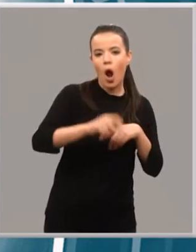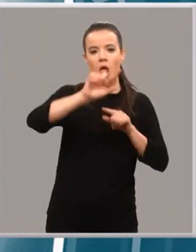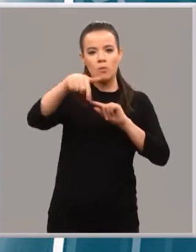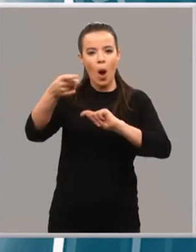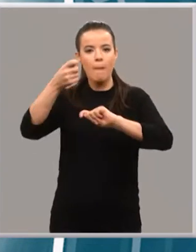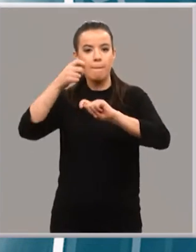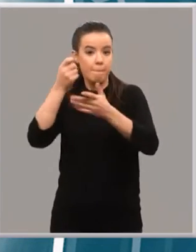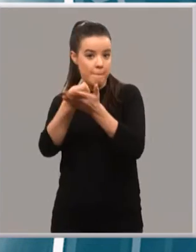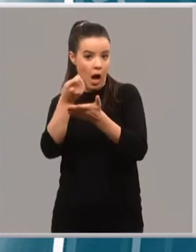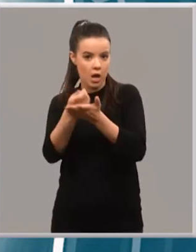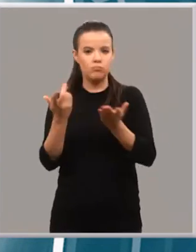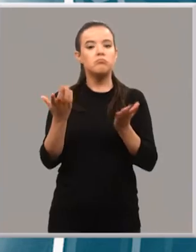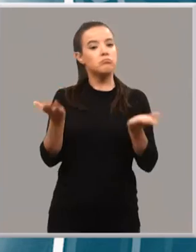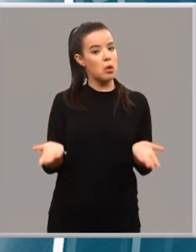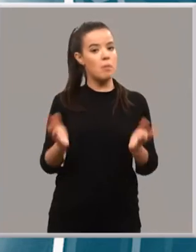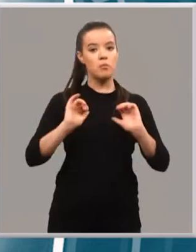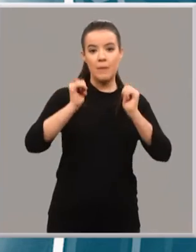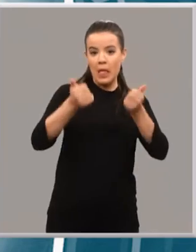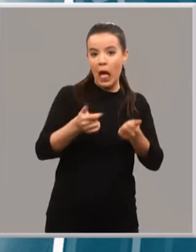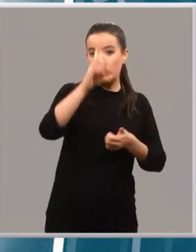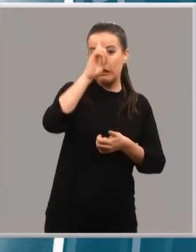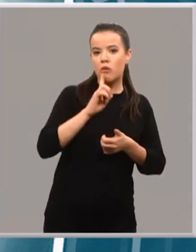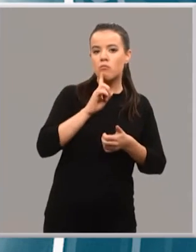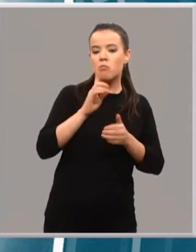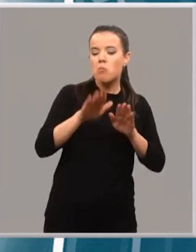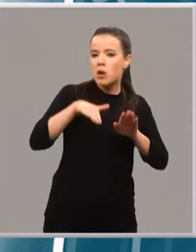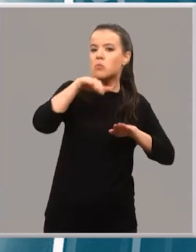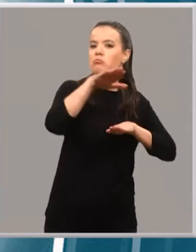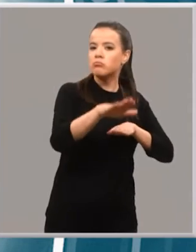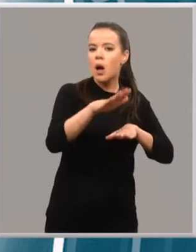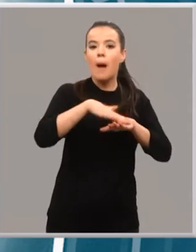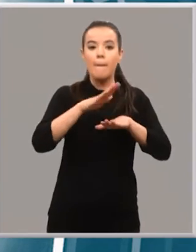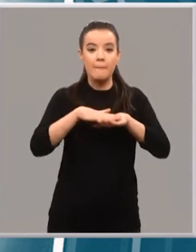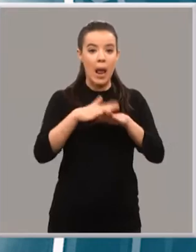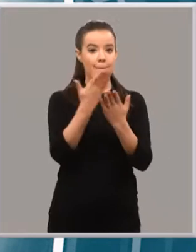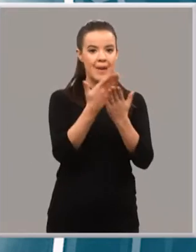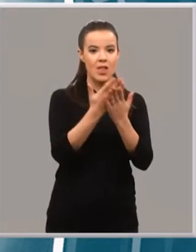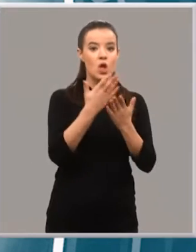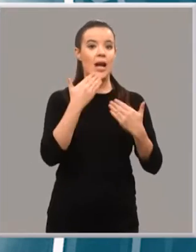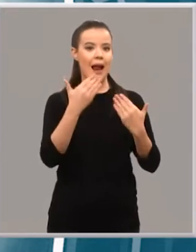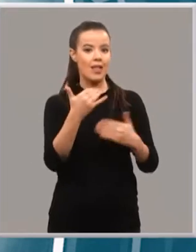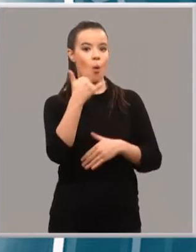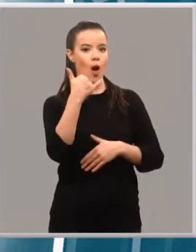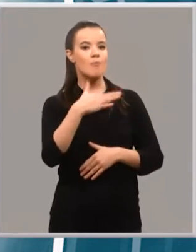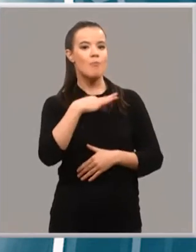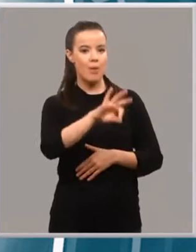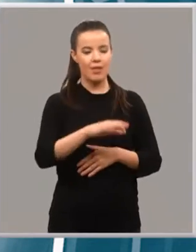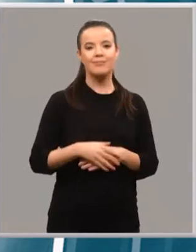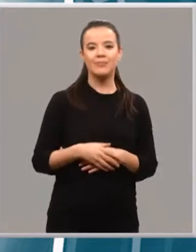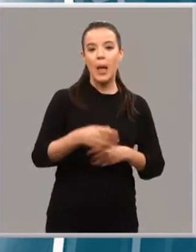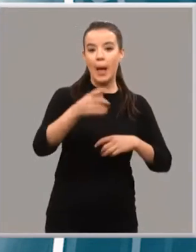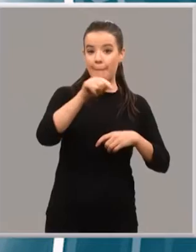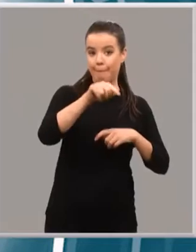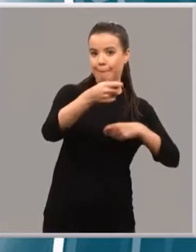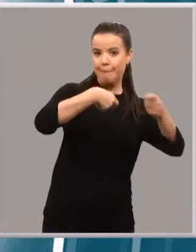vamos a comenzar con esta digitalización un primer paso de realizar pedidos a través de WhatsApp. El mercado del corregidor tiene